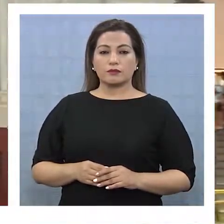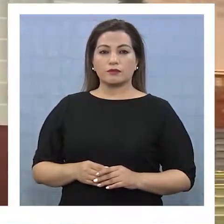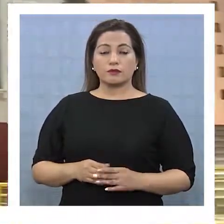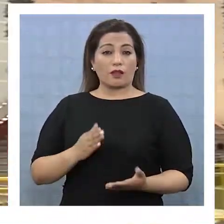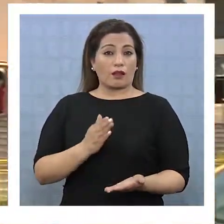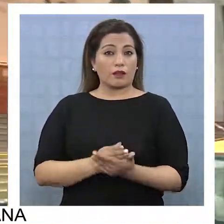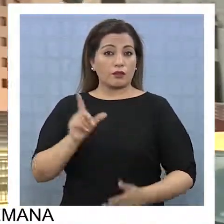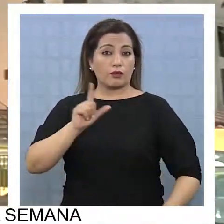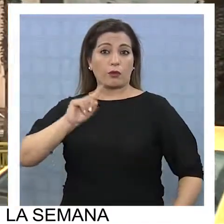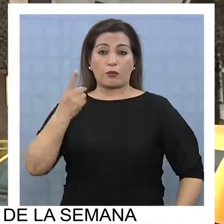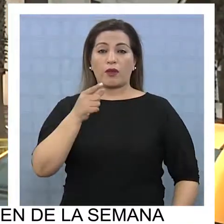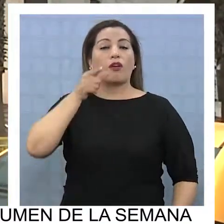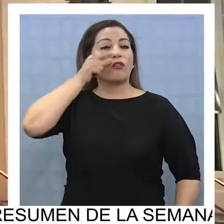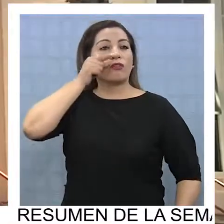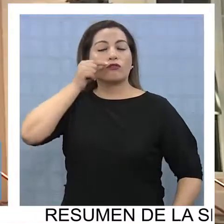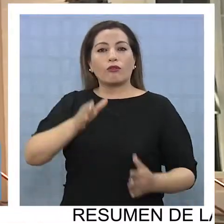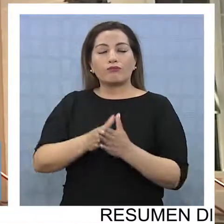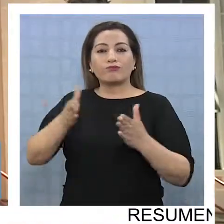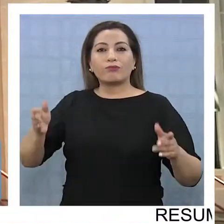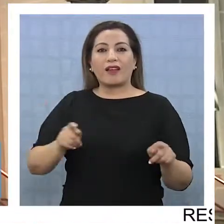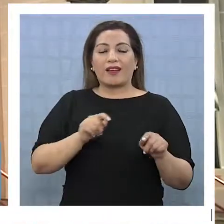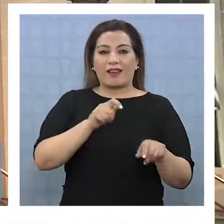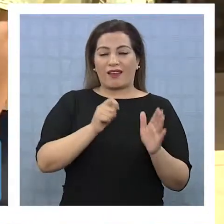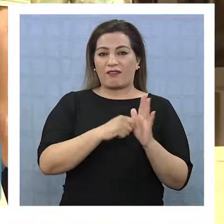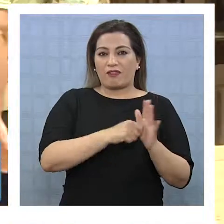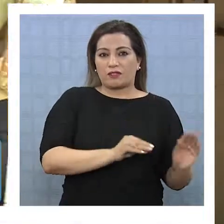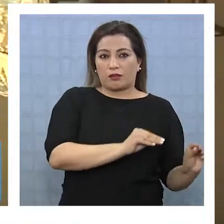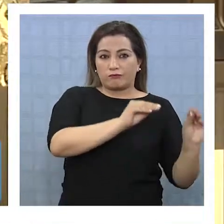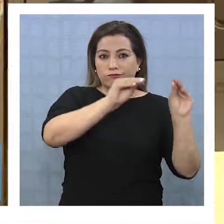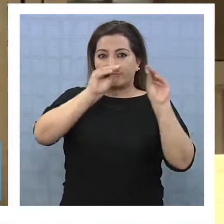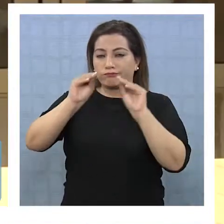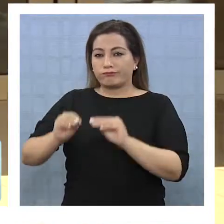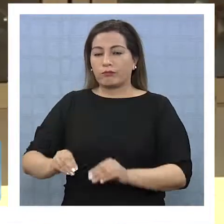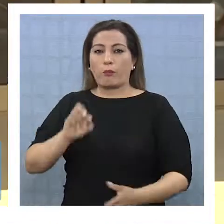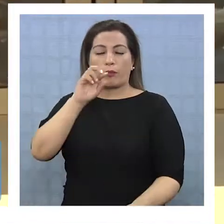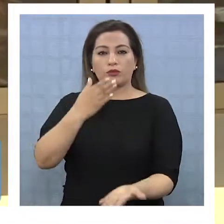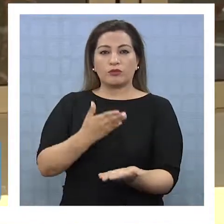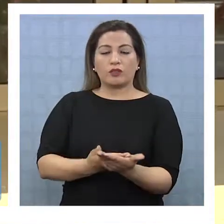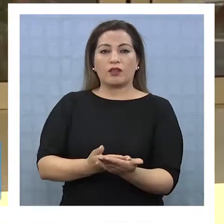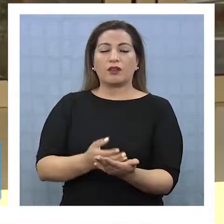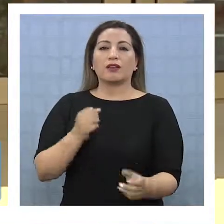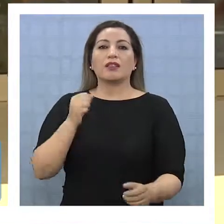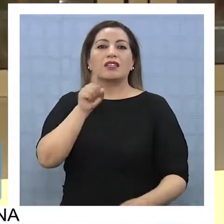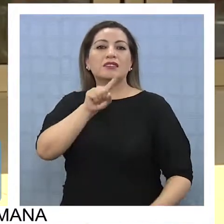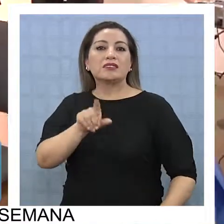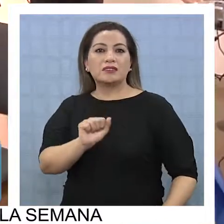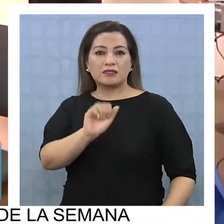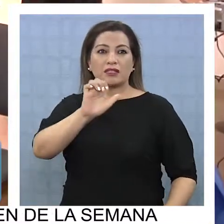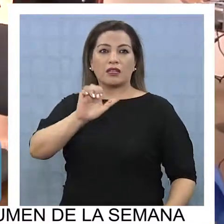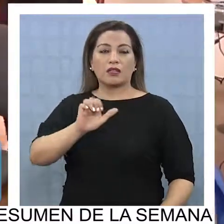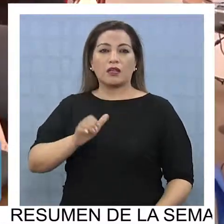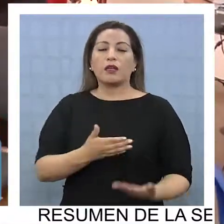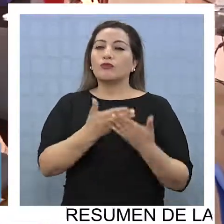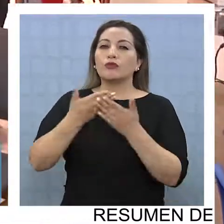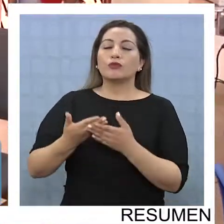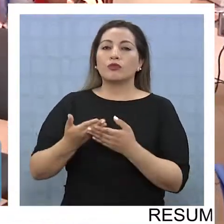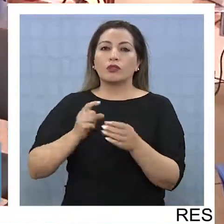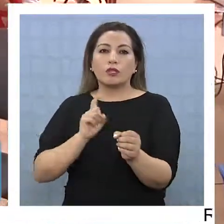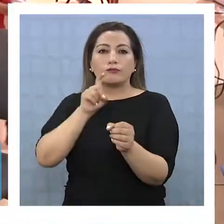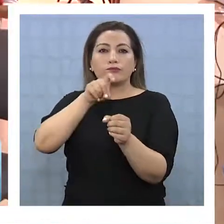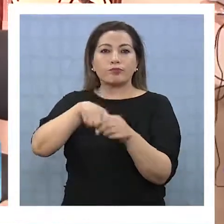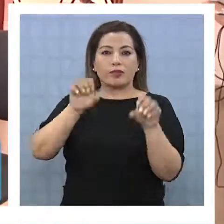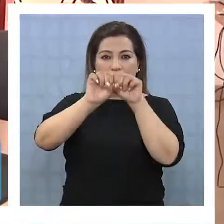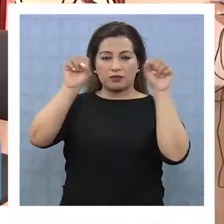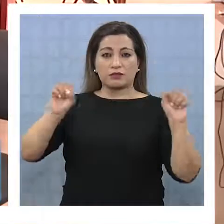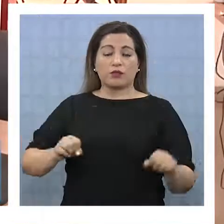Hasta el lunes 1 de octubre se amplió el plazo para postular a través del sistema de admisión escolar SAE a los alumnos que ingresan al sistema